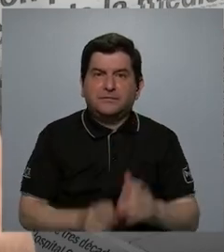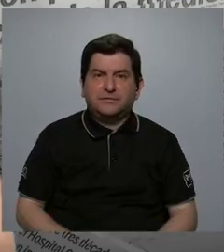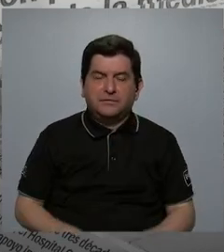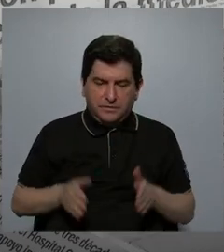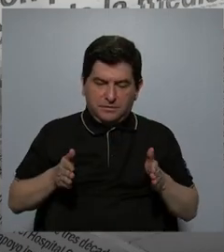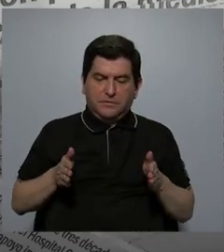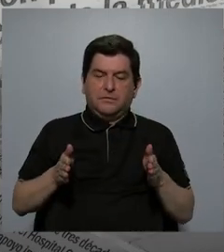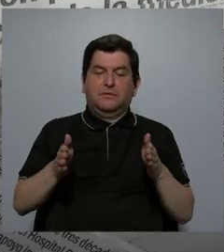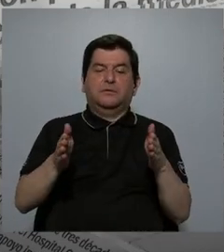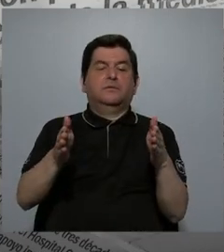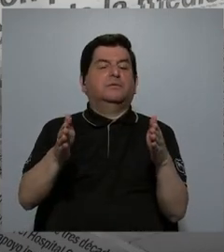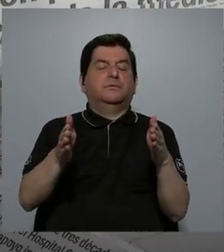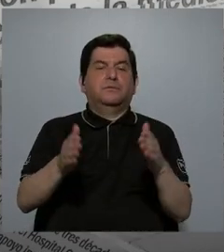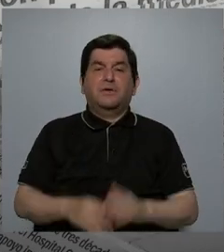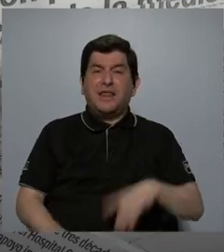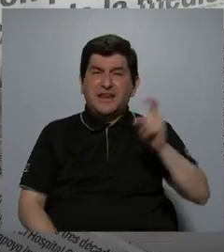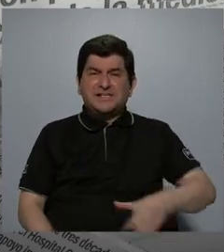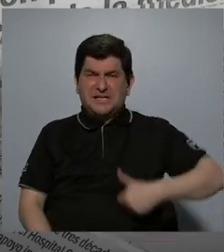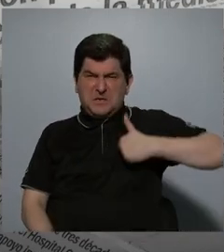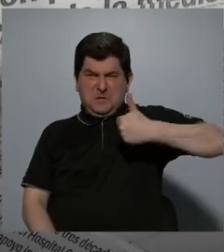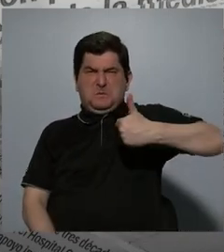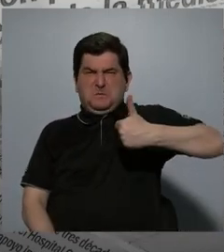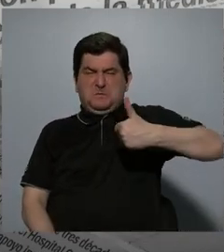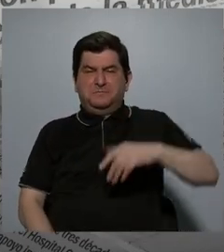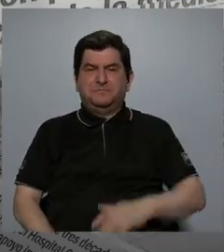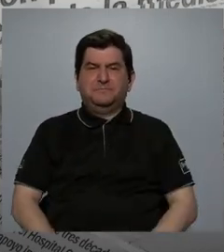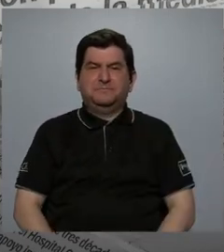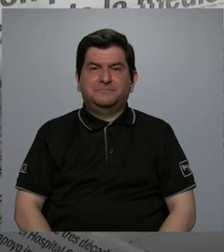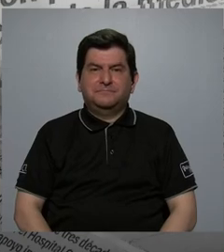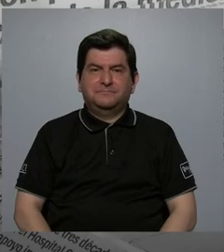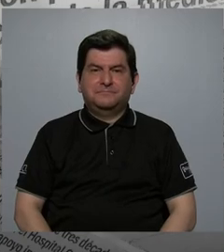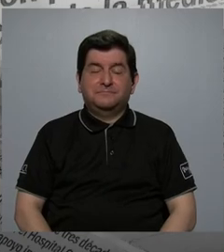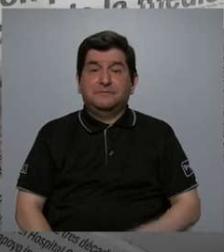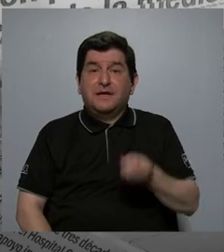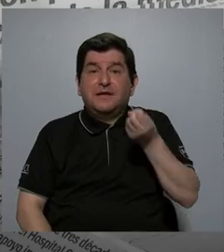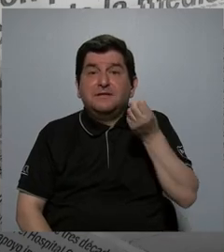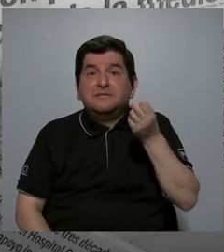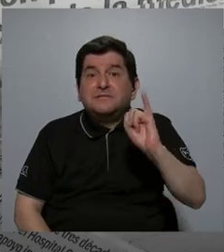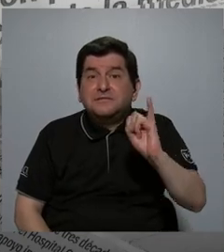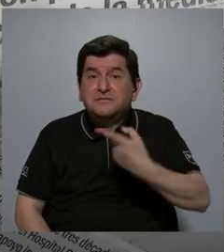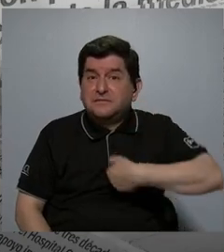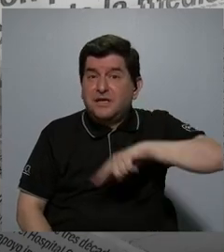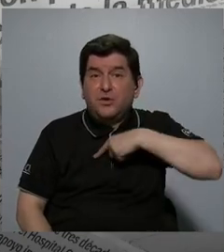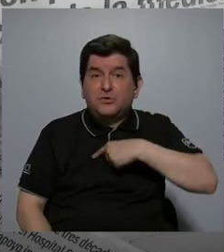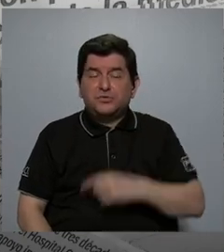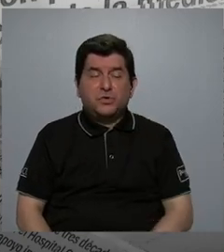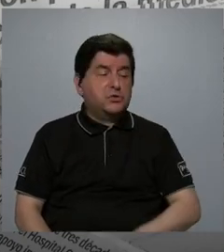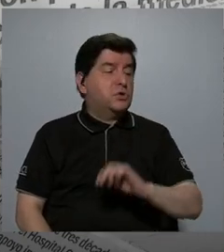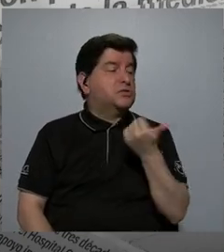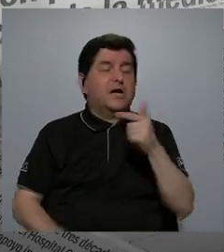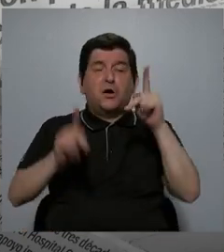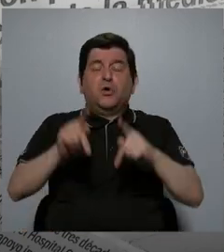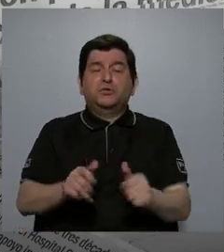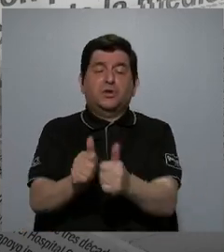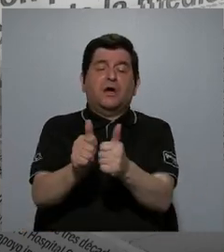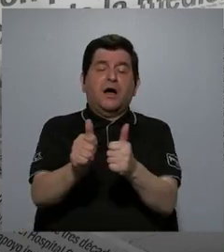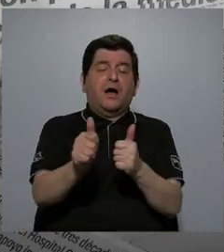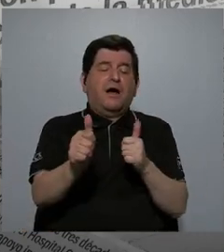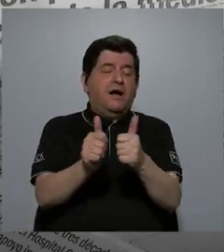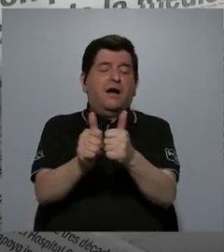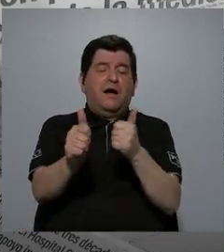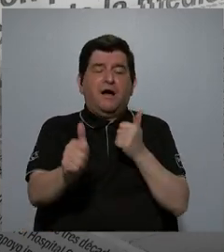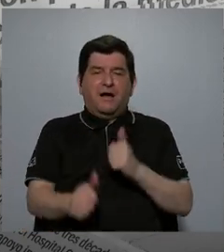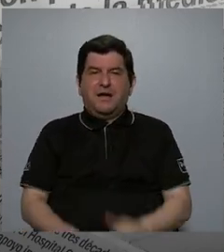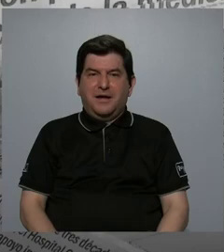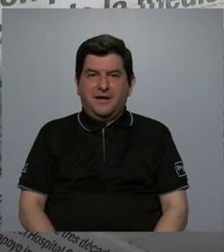hay que ganar y en la medida en que dejemos atrás a los demás y primemos